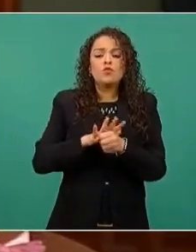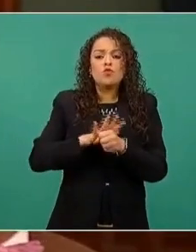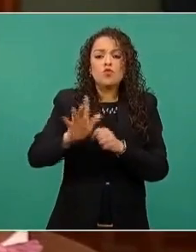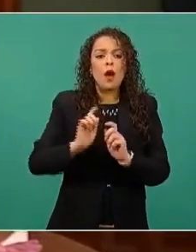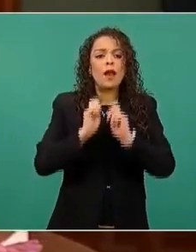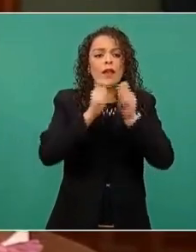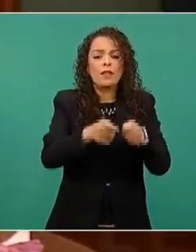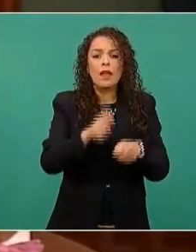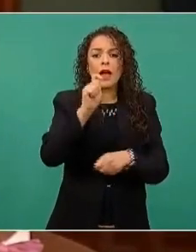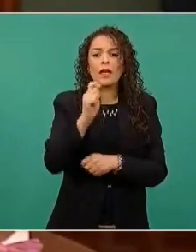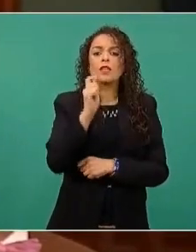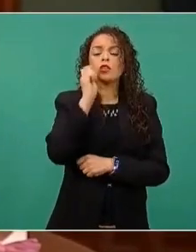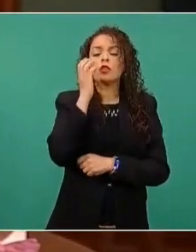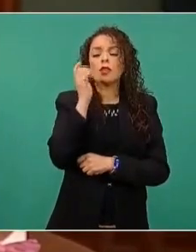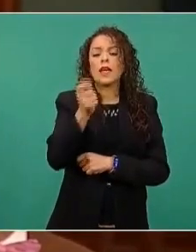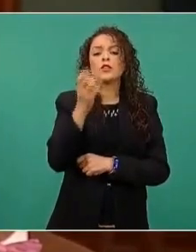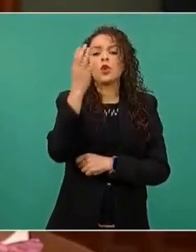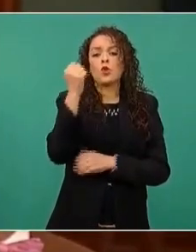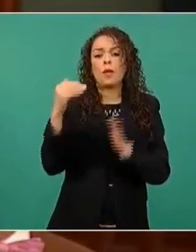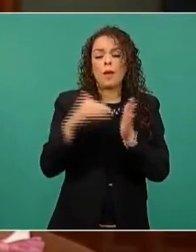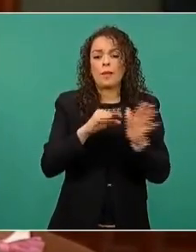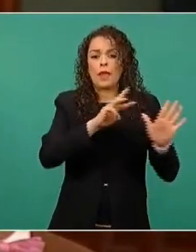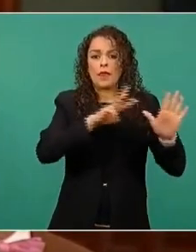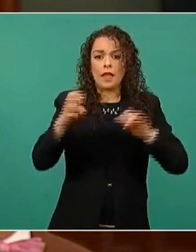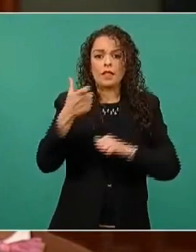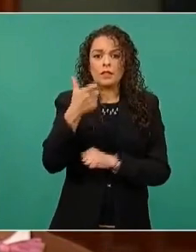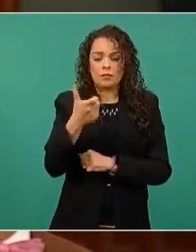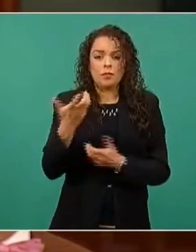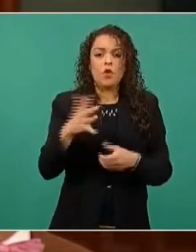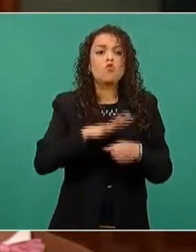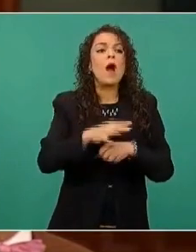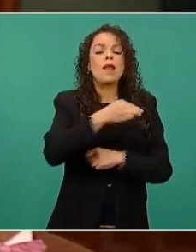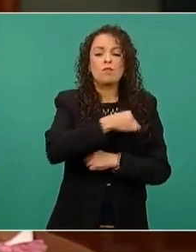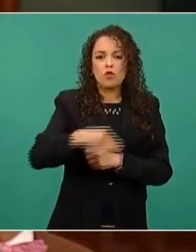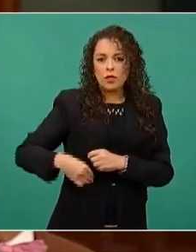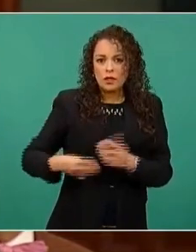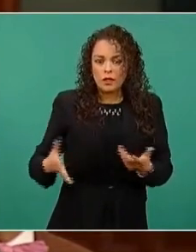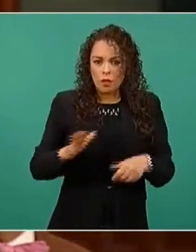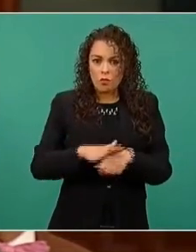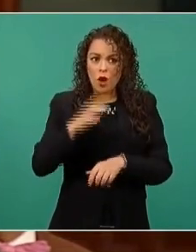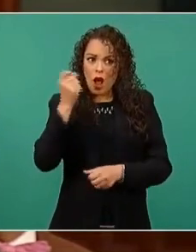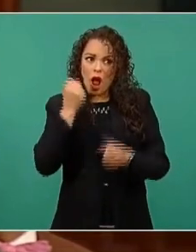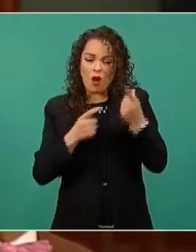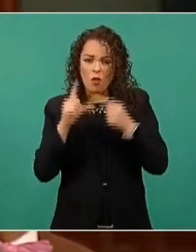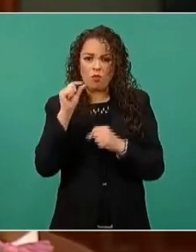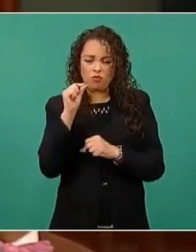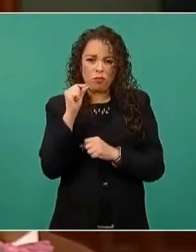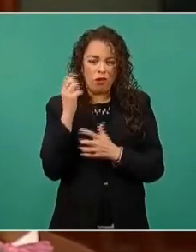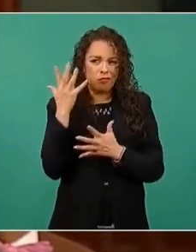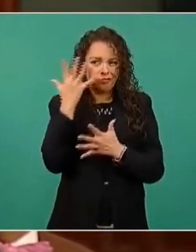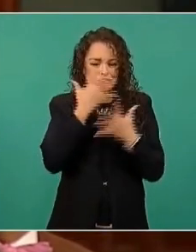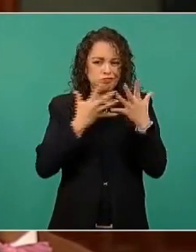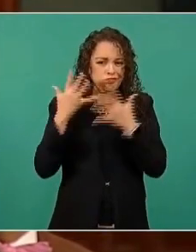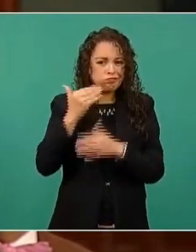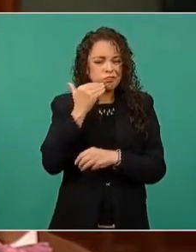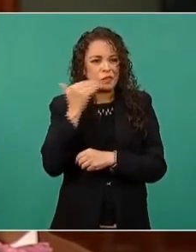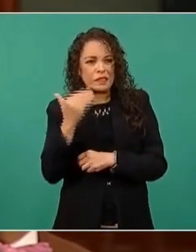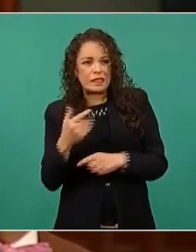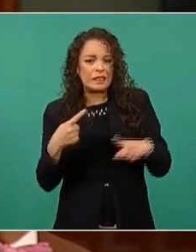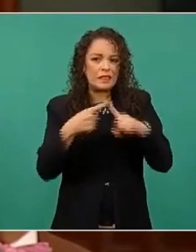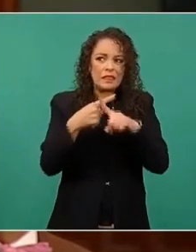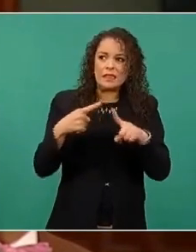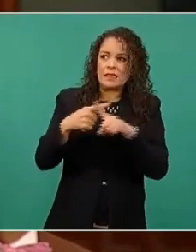nueve mil 300 pesos, porque ahí hay pues algunas inconsistencias, de hecho también, que al parecer